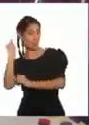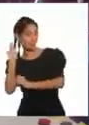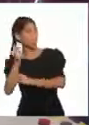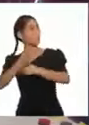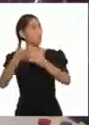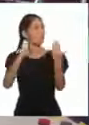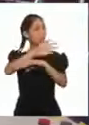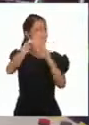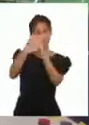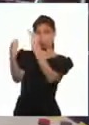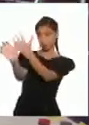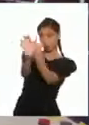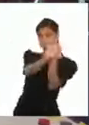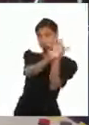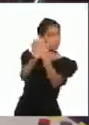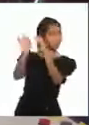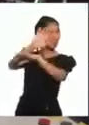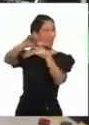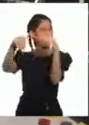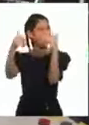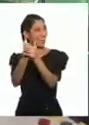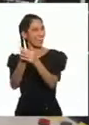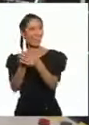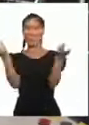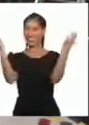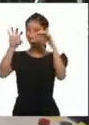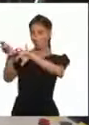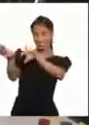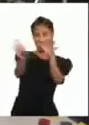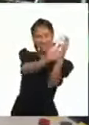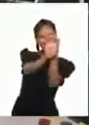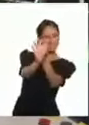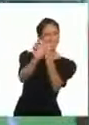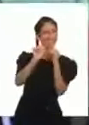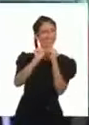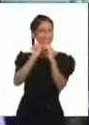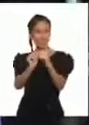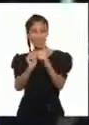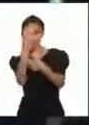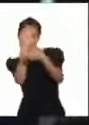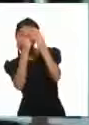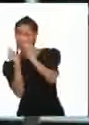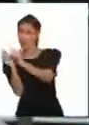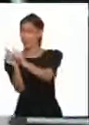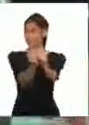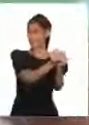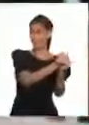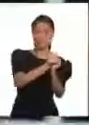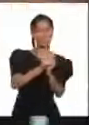todos a mi red para seguir aprendiendo juntas y juntos. ¡Nos vemos!